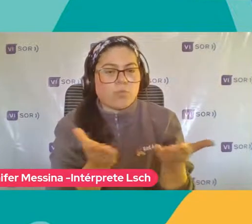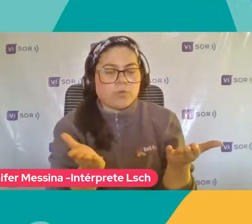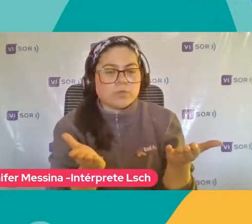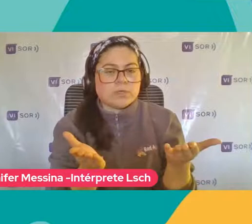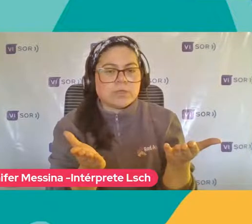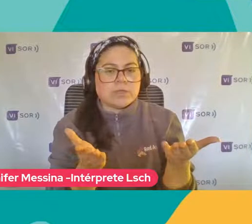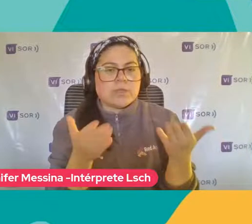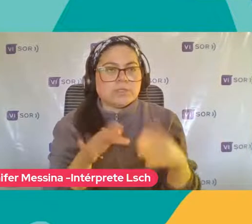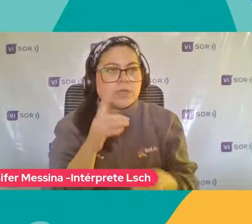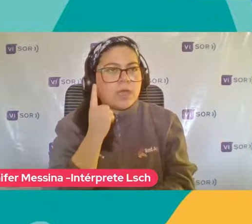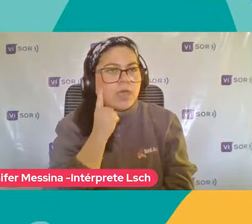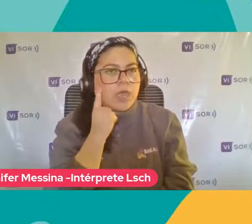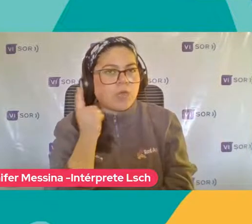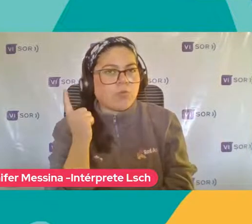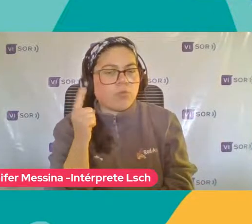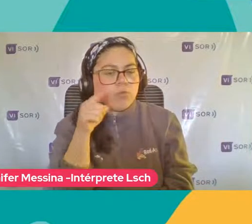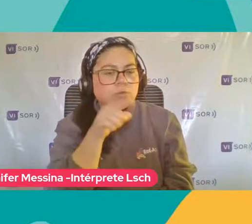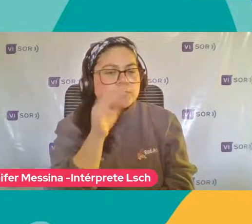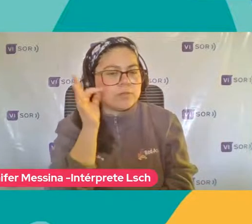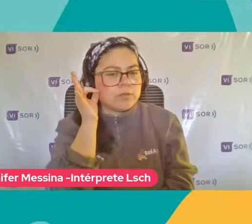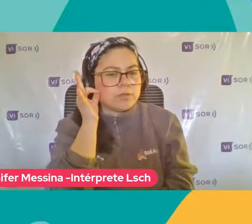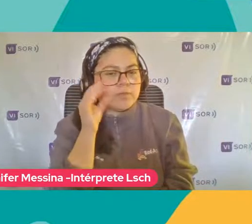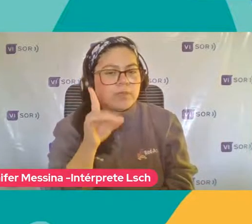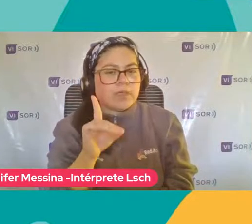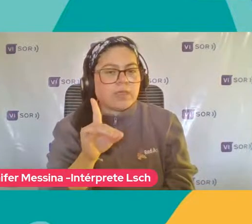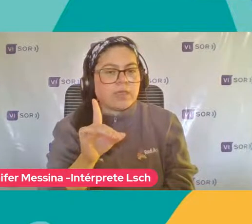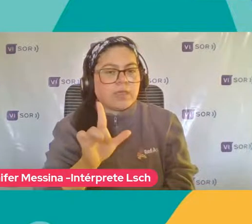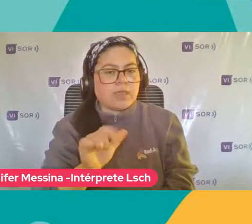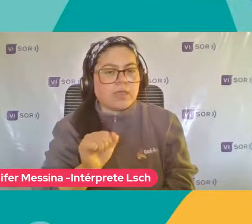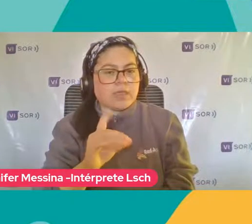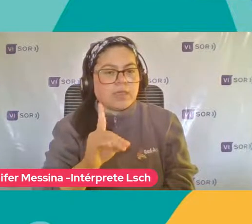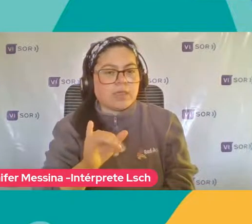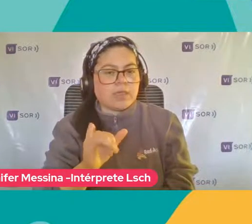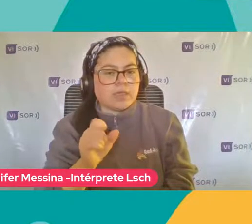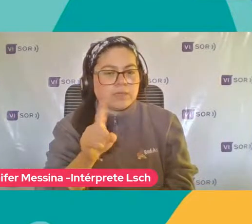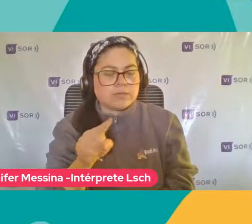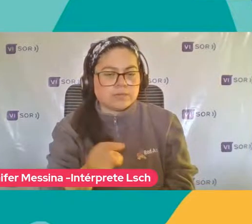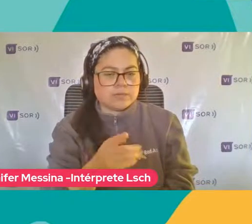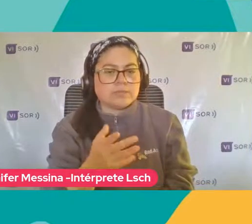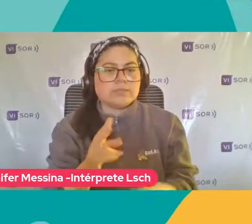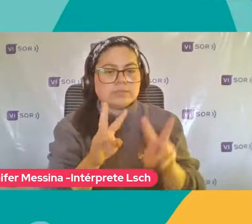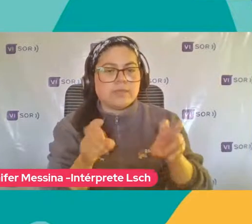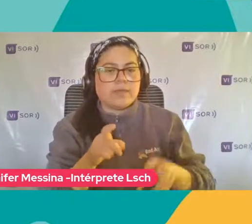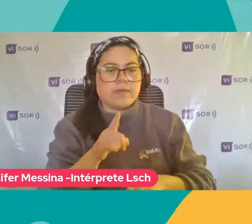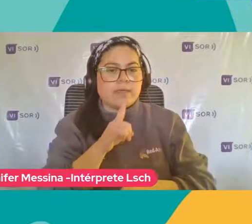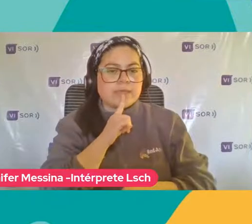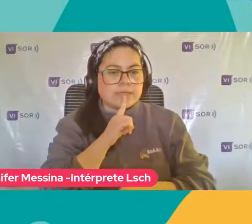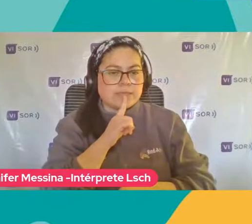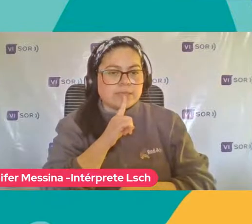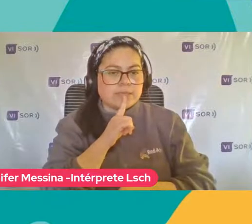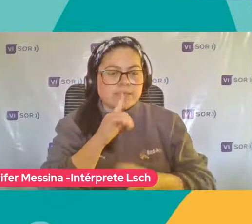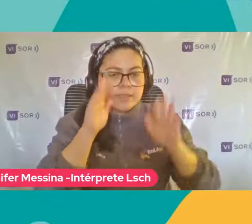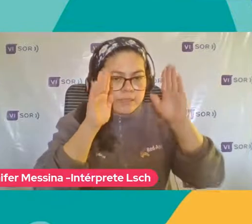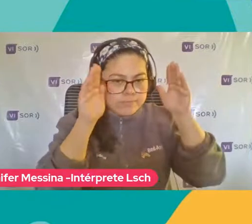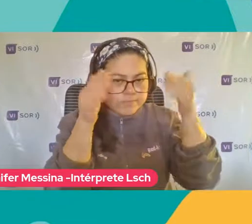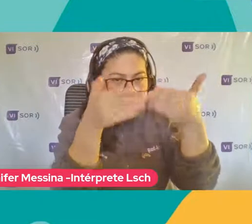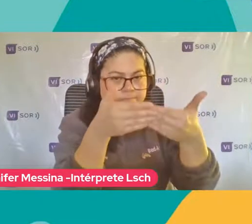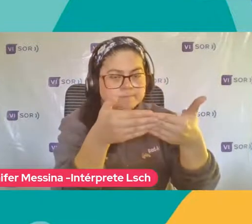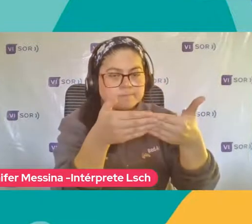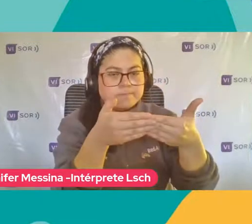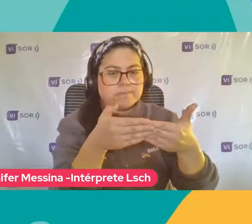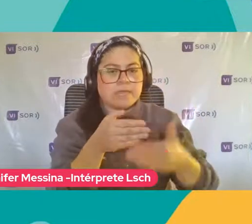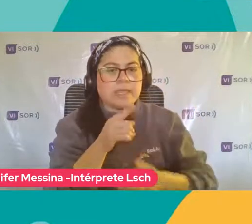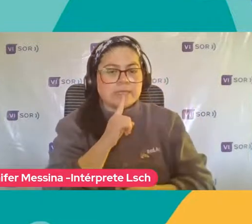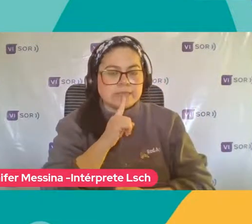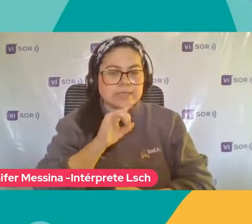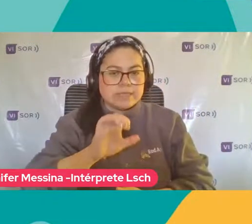escuchando Durante Esta transmisión Y que es Justamente El trastorno De espectro Autista Y como también